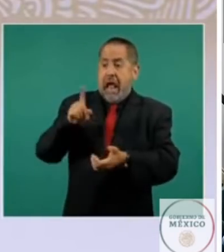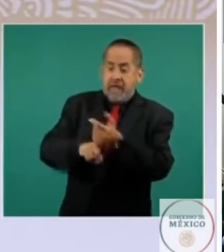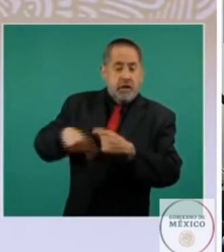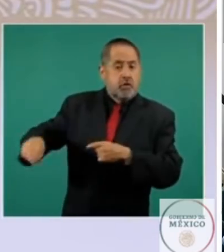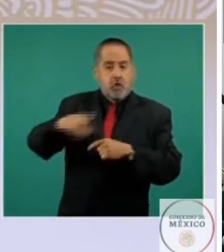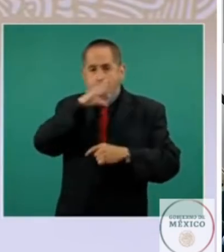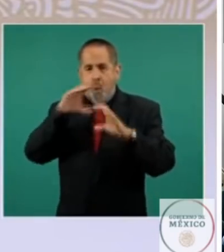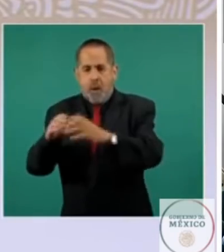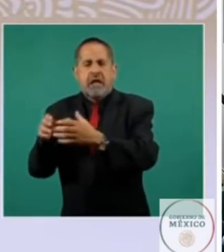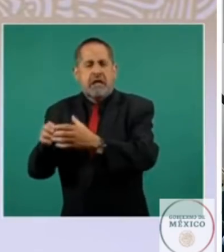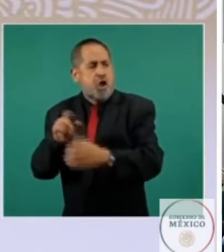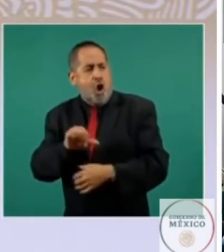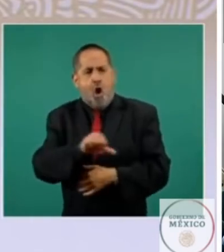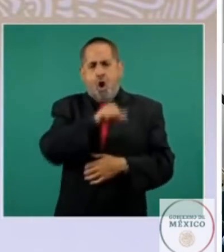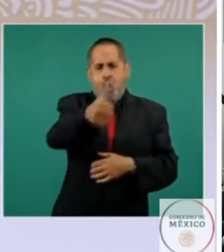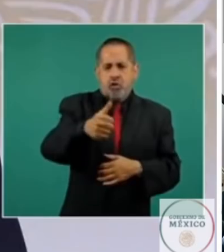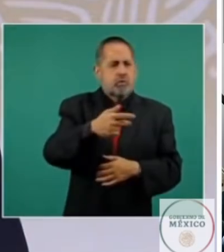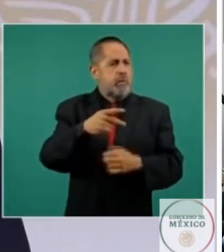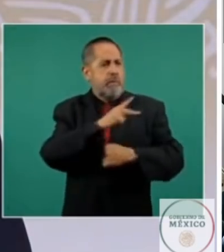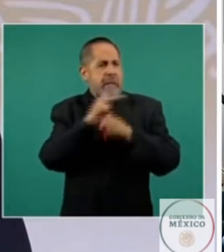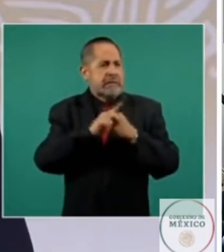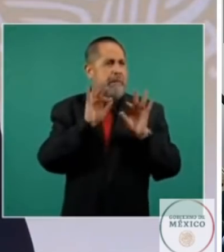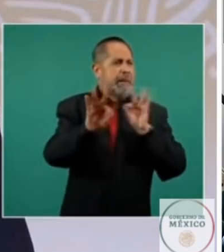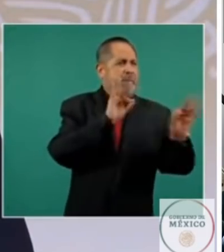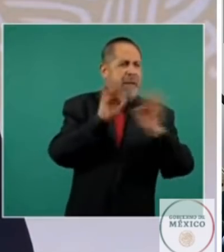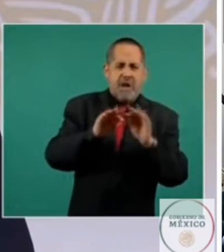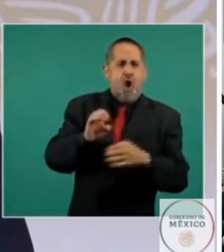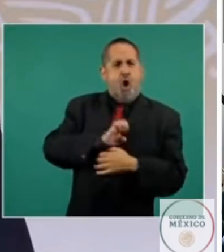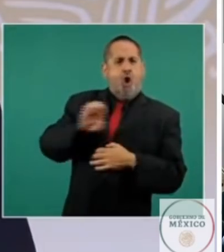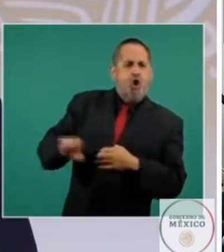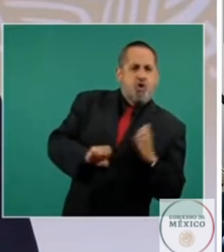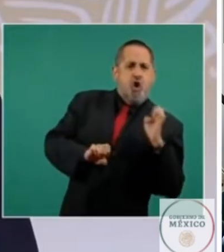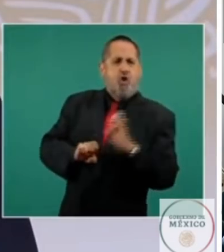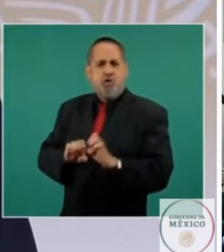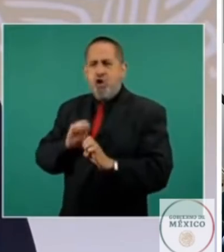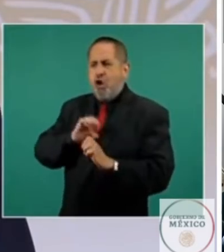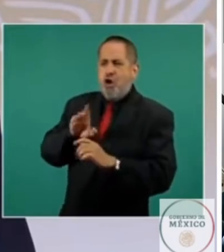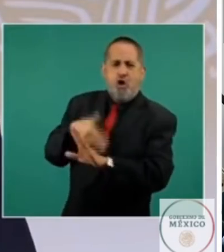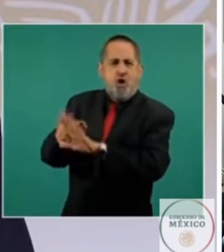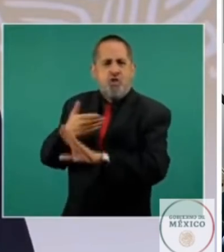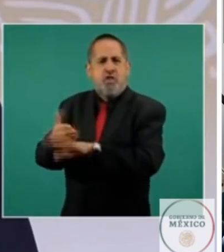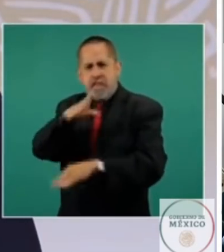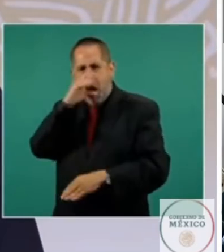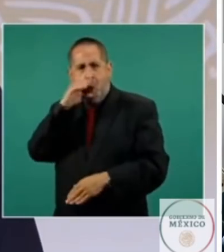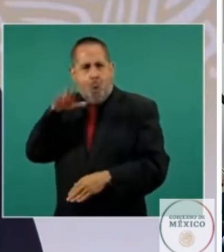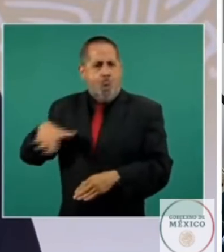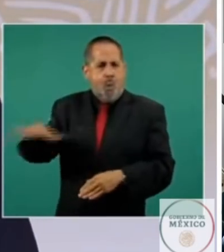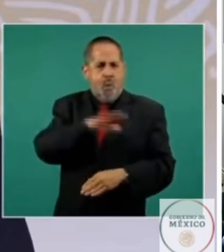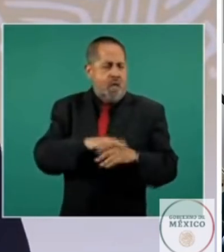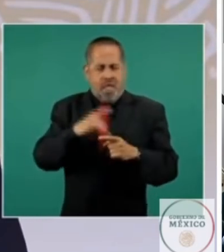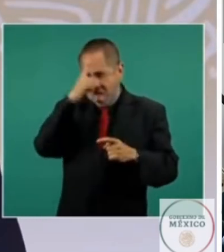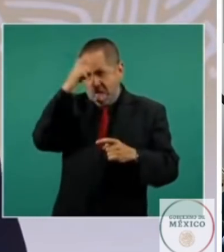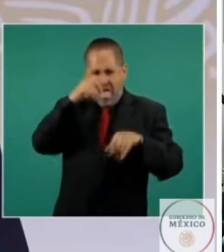campaña de odio desinformación manipulación y mentiras montadas sobre las más diversas e influyentes